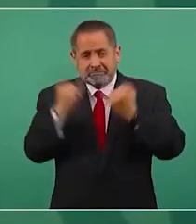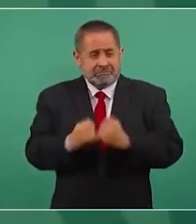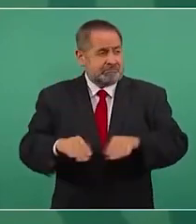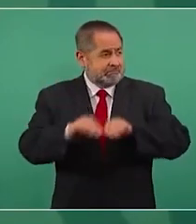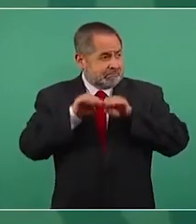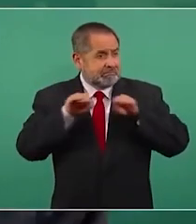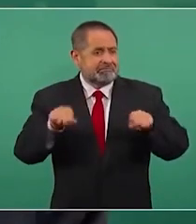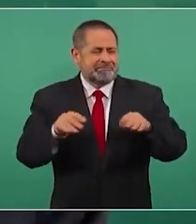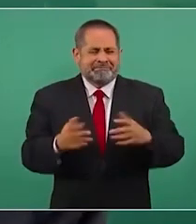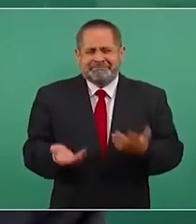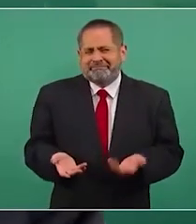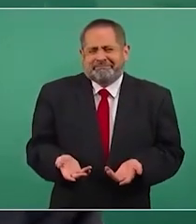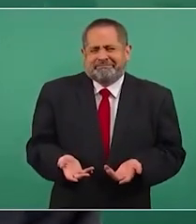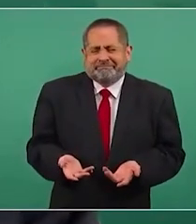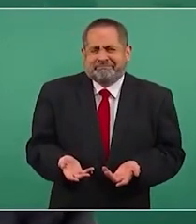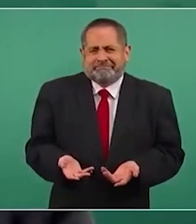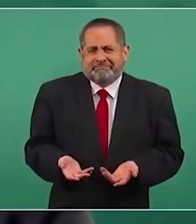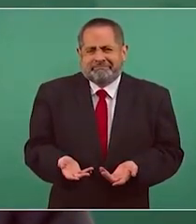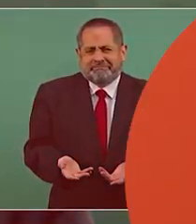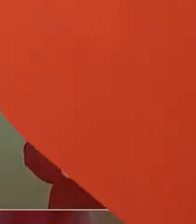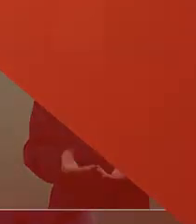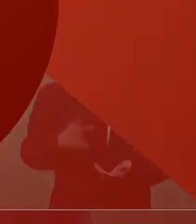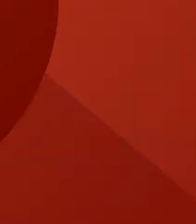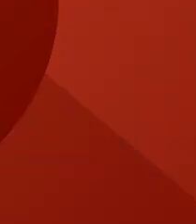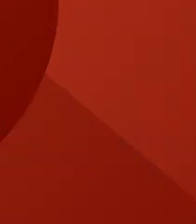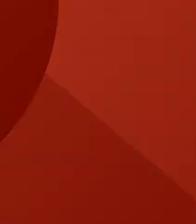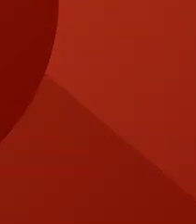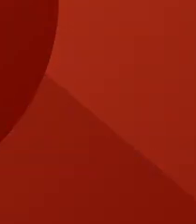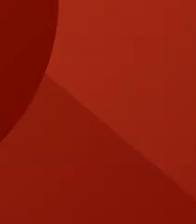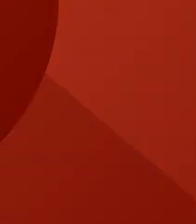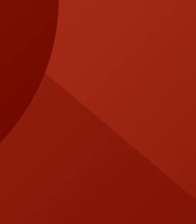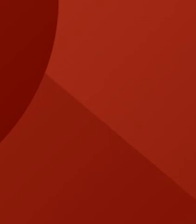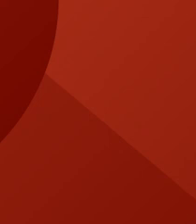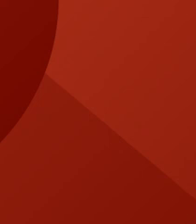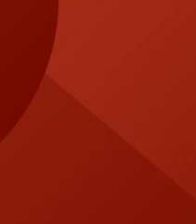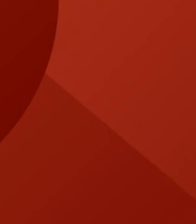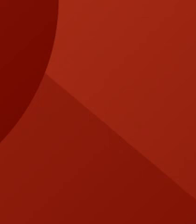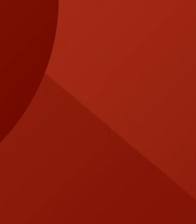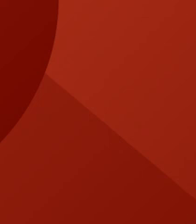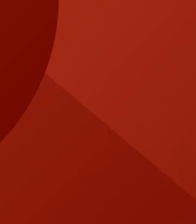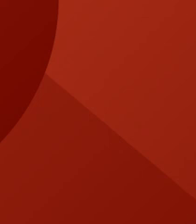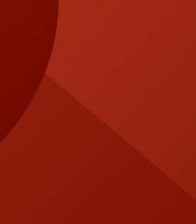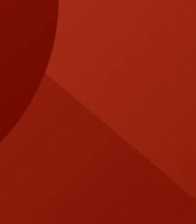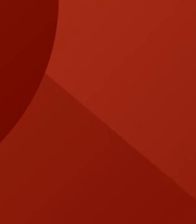hablando de democracia que se